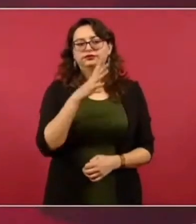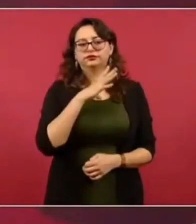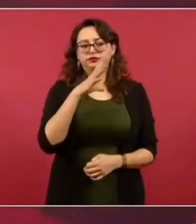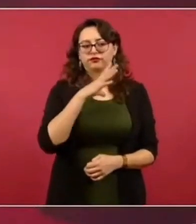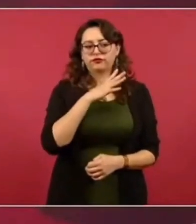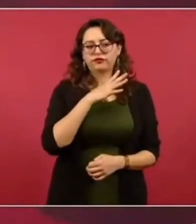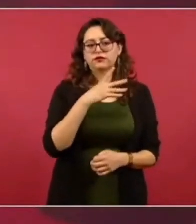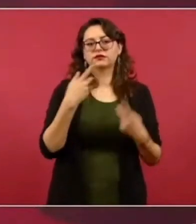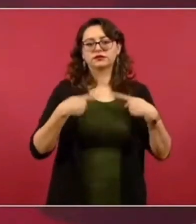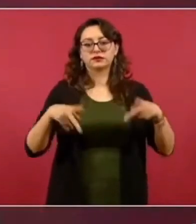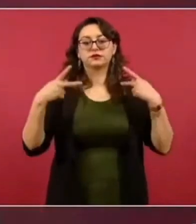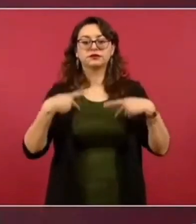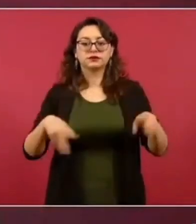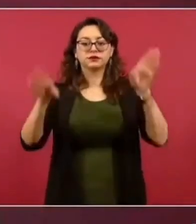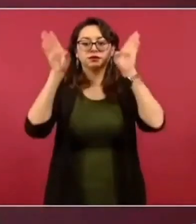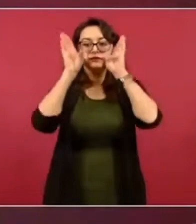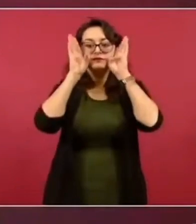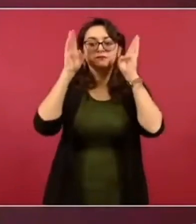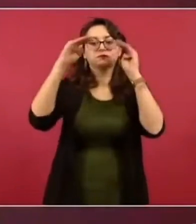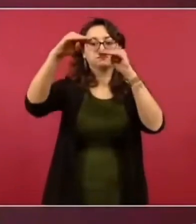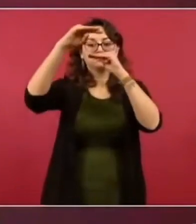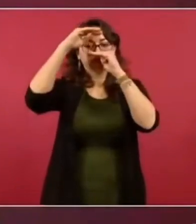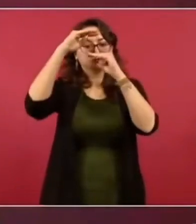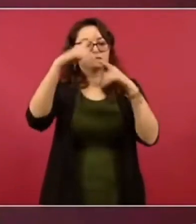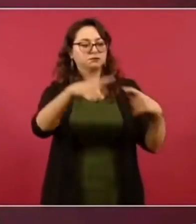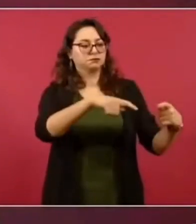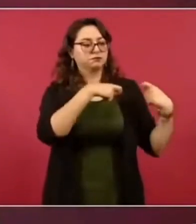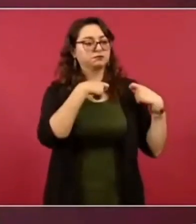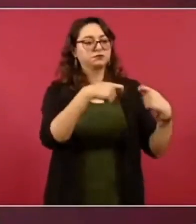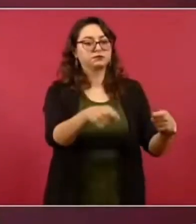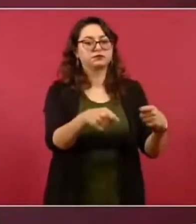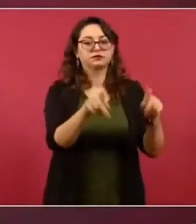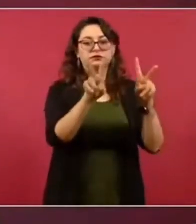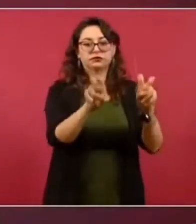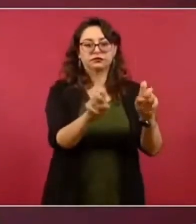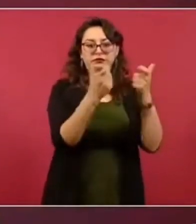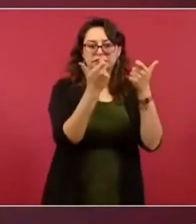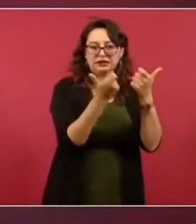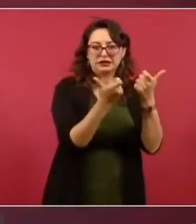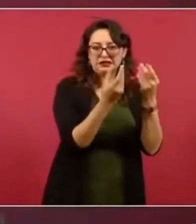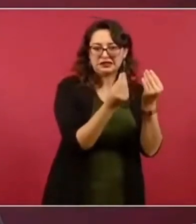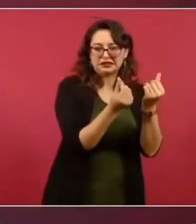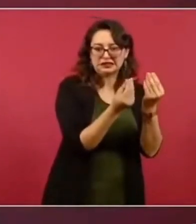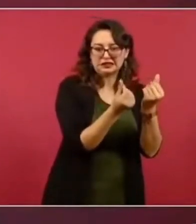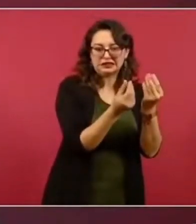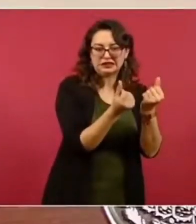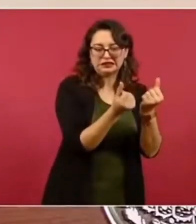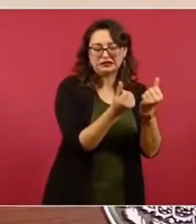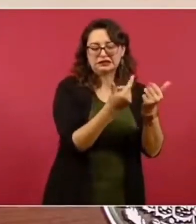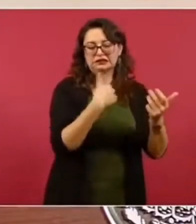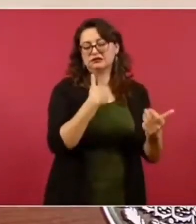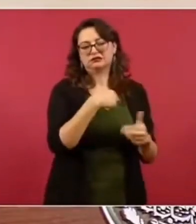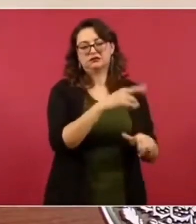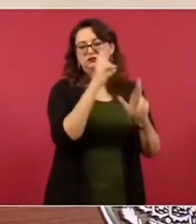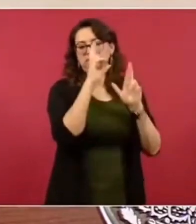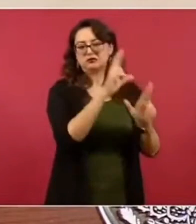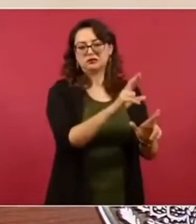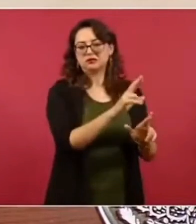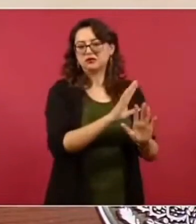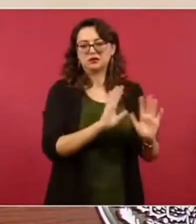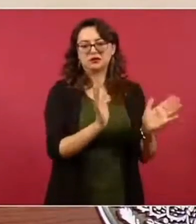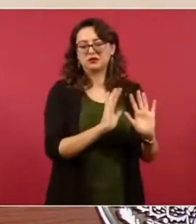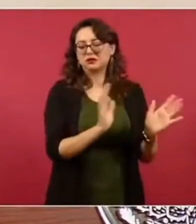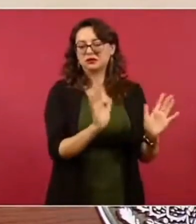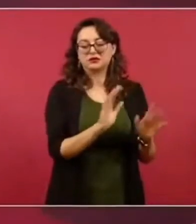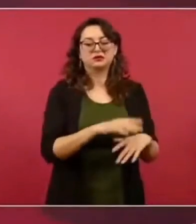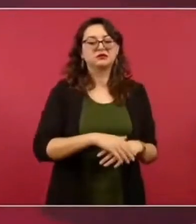por dinero. O sea, porque lo que les interesa es el dinero. Esos a los que respeto menos. Respeto